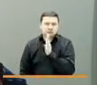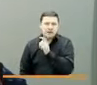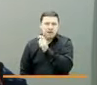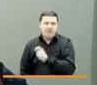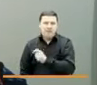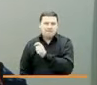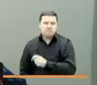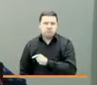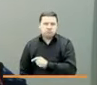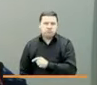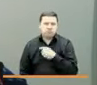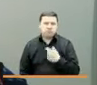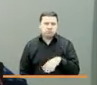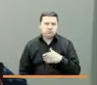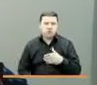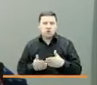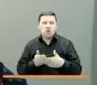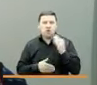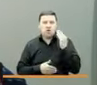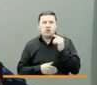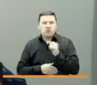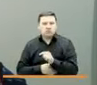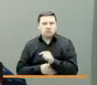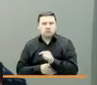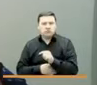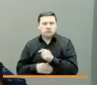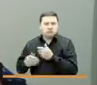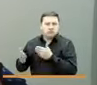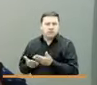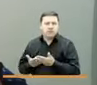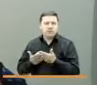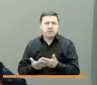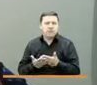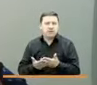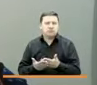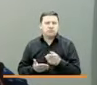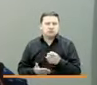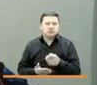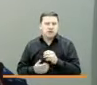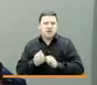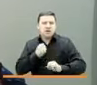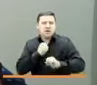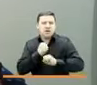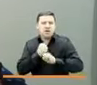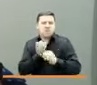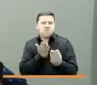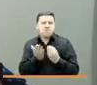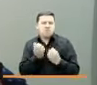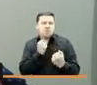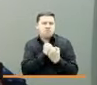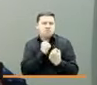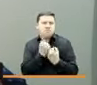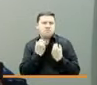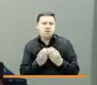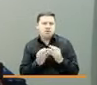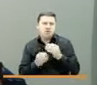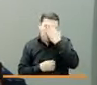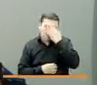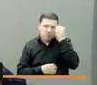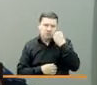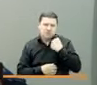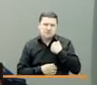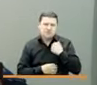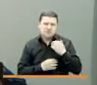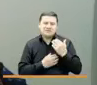que desde el comienzo nos viene brindando este apoyo incondicional para no olvidar a nuestros seres